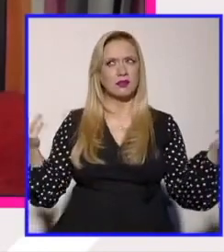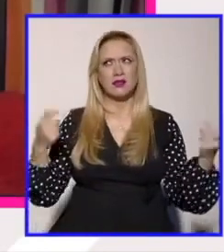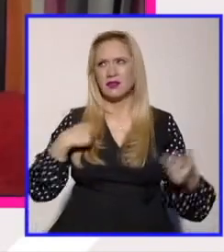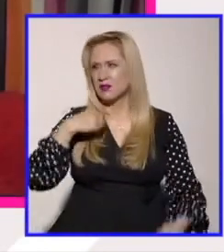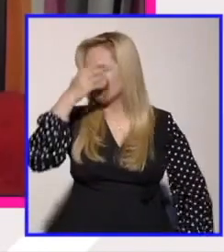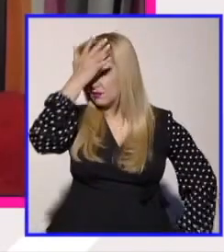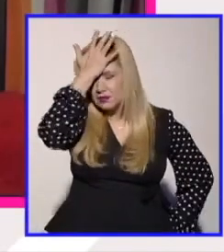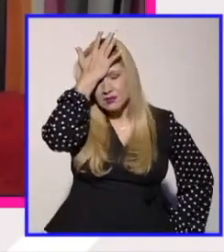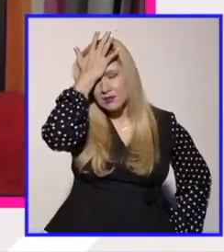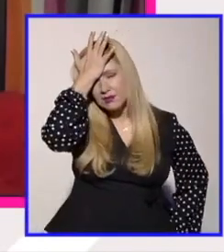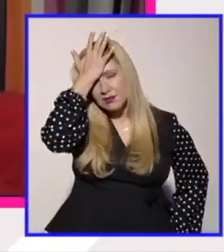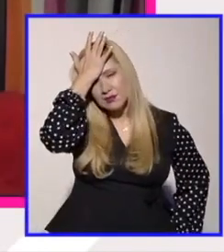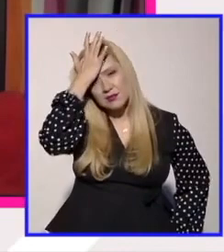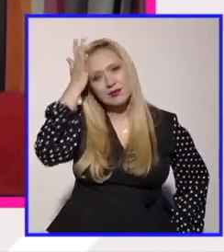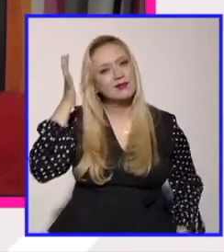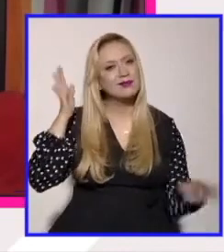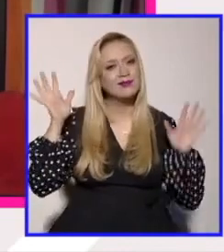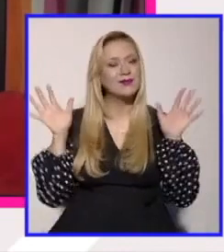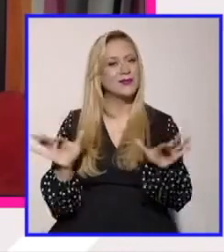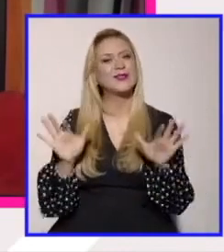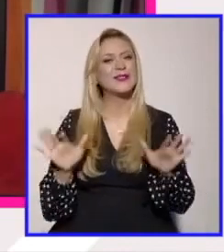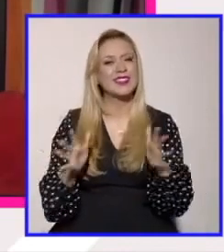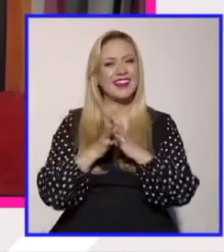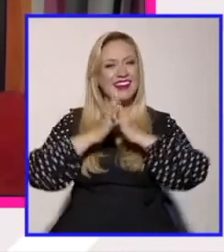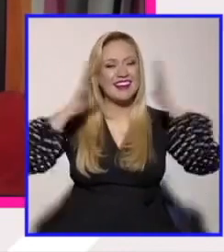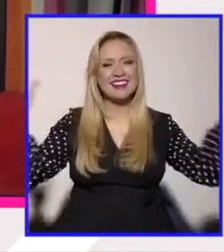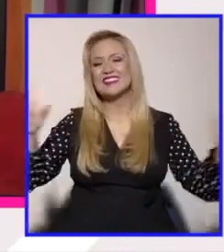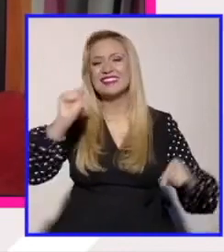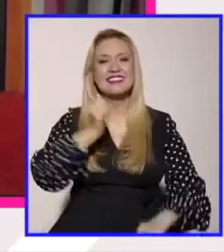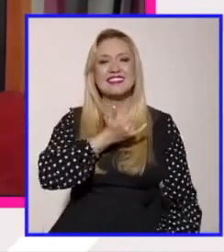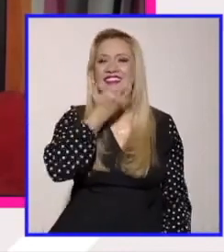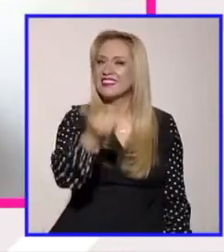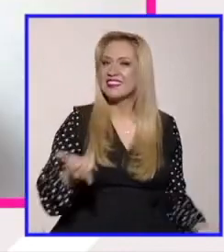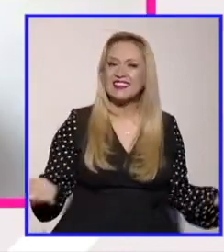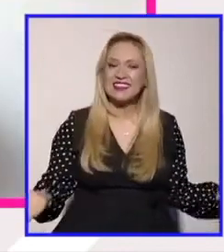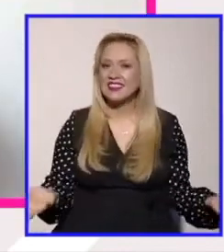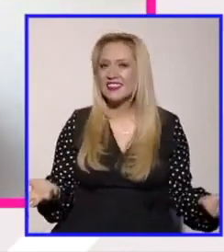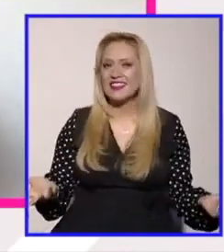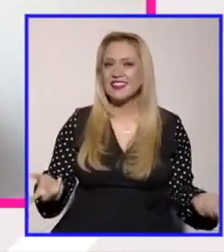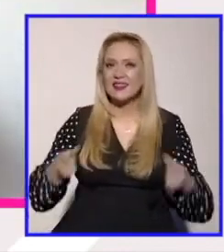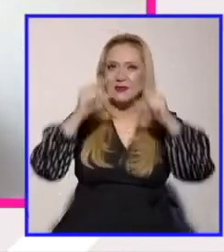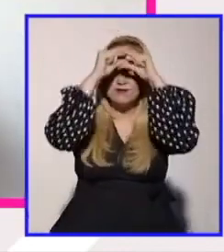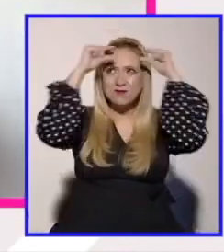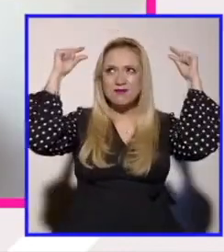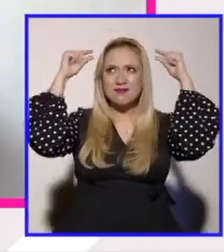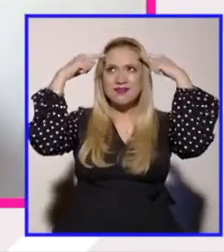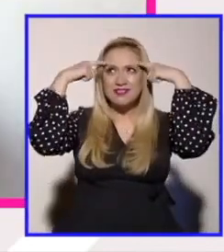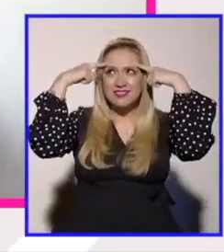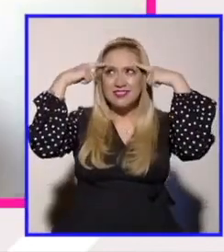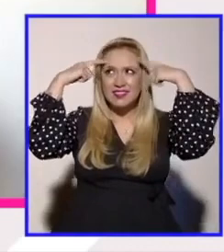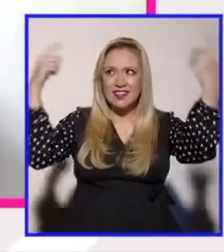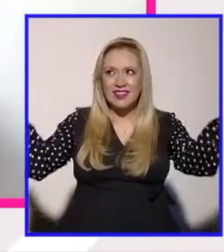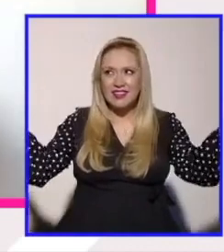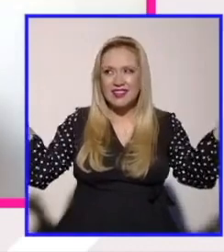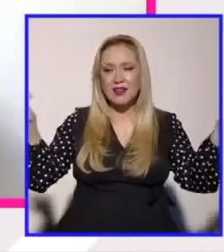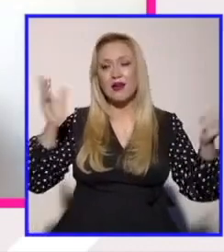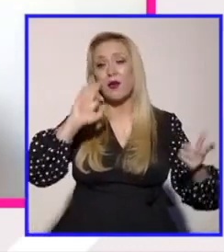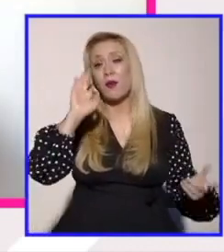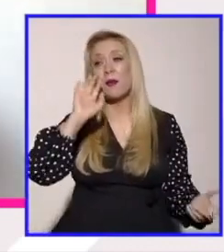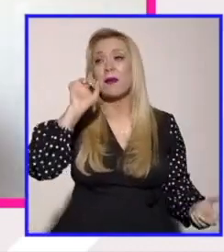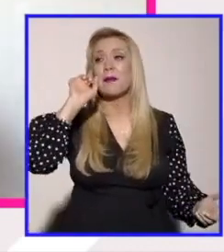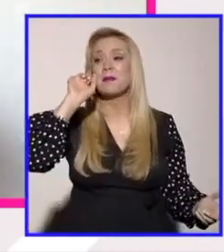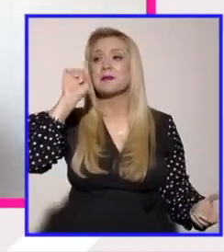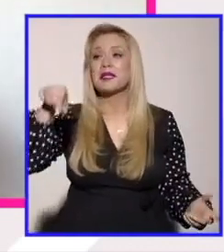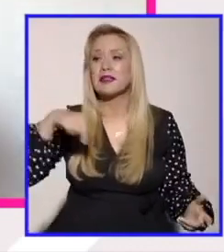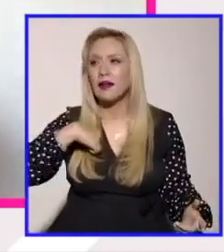tremenda yo reivindico aún esta etiqueta es posible que mañana cambie de opinión me parece